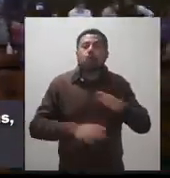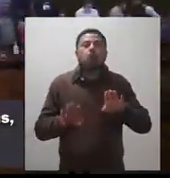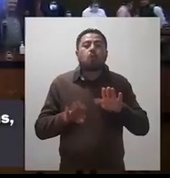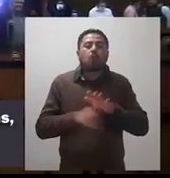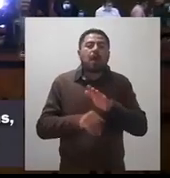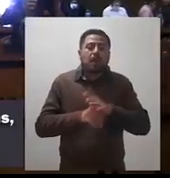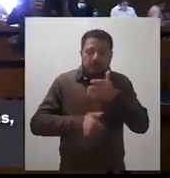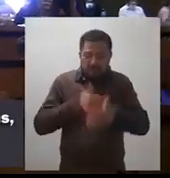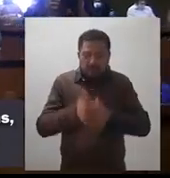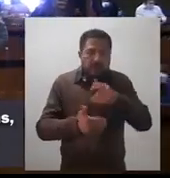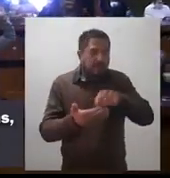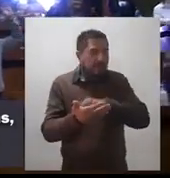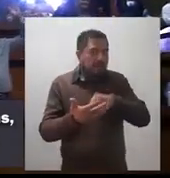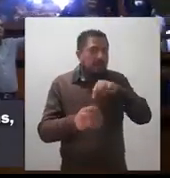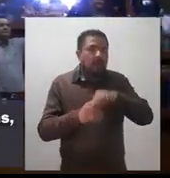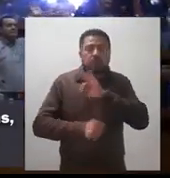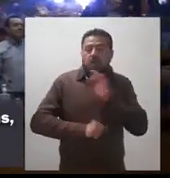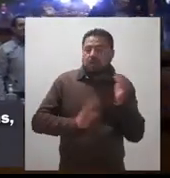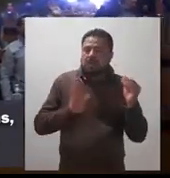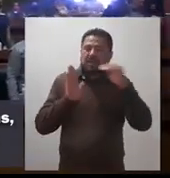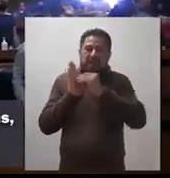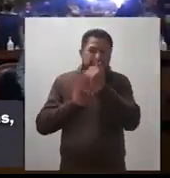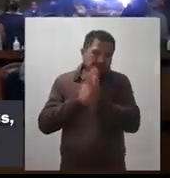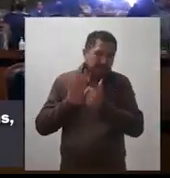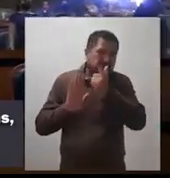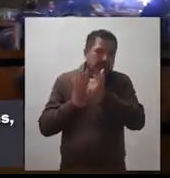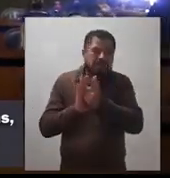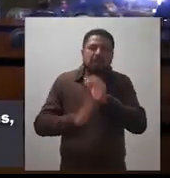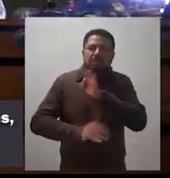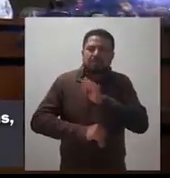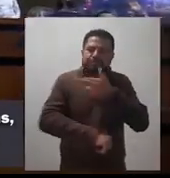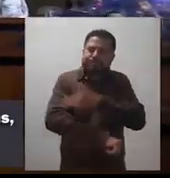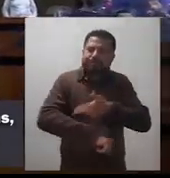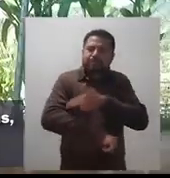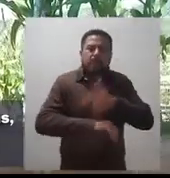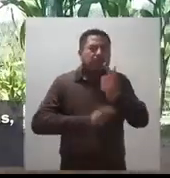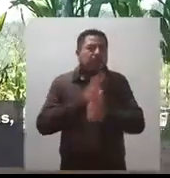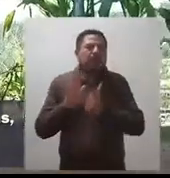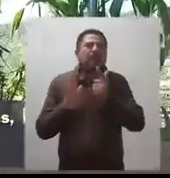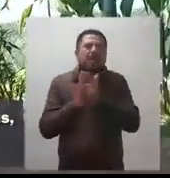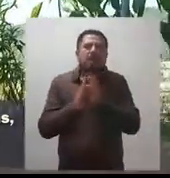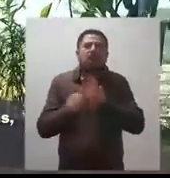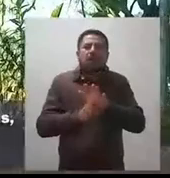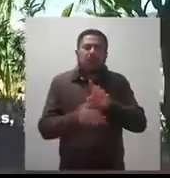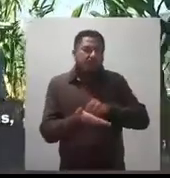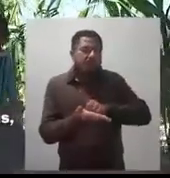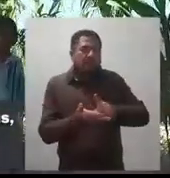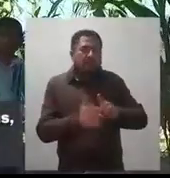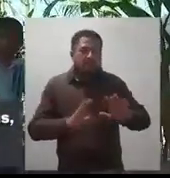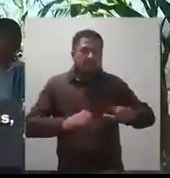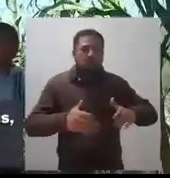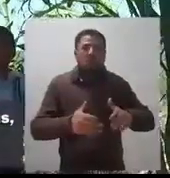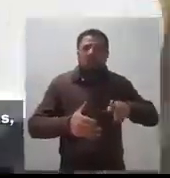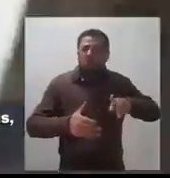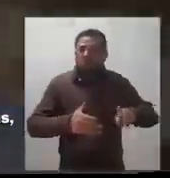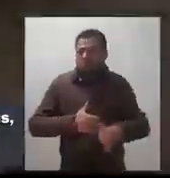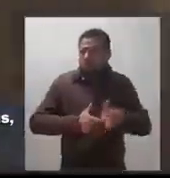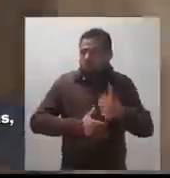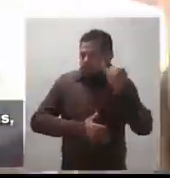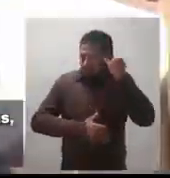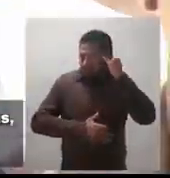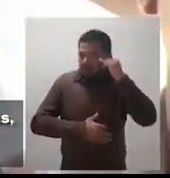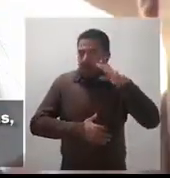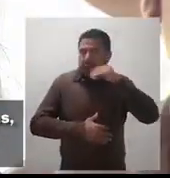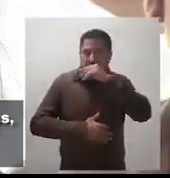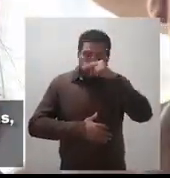de buena fe, el proceso de consulta para poder crear, reformar, adicionar o derogar las leyes que impacten en la esfera de derechos a las